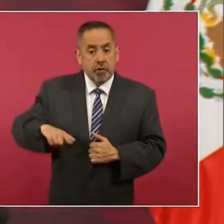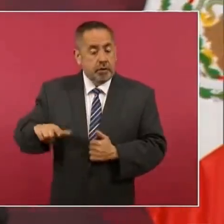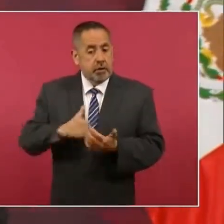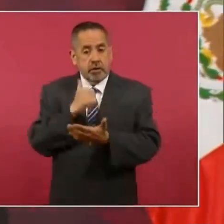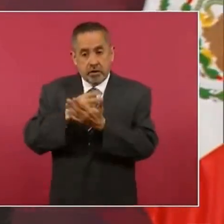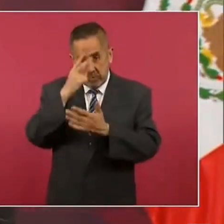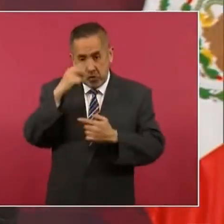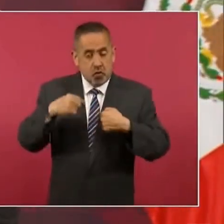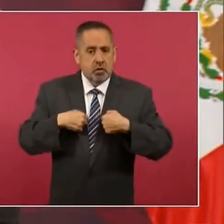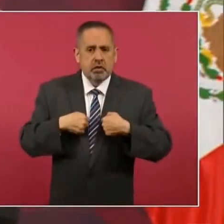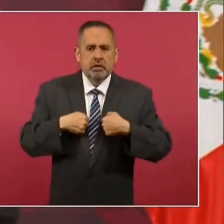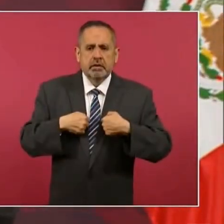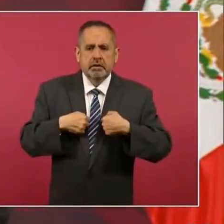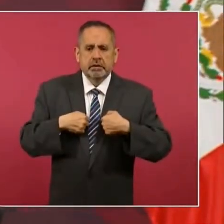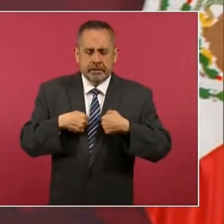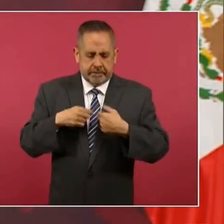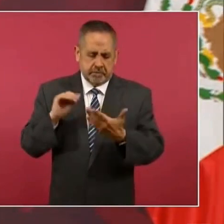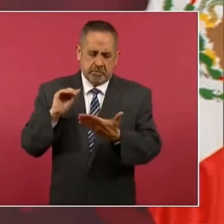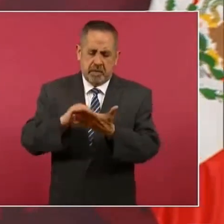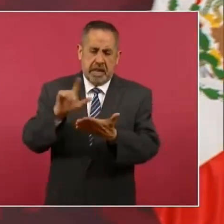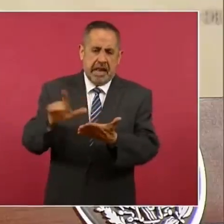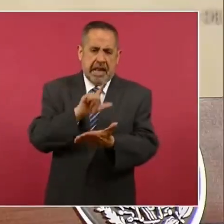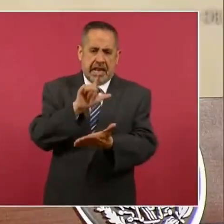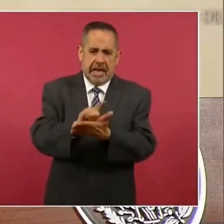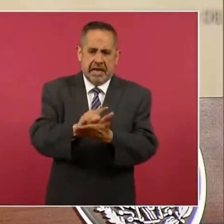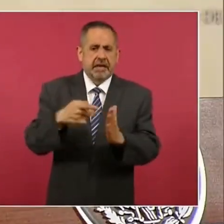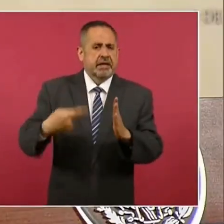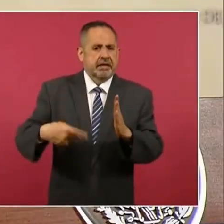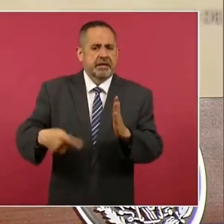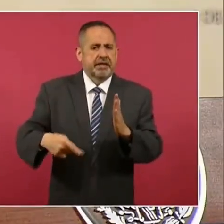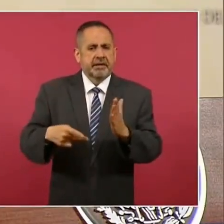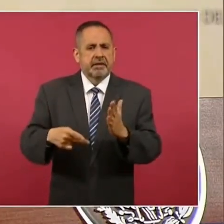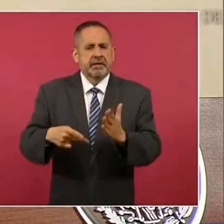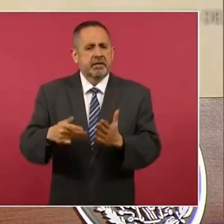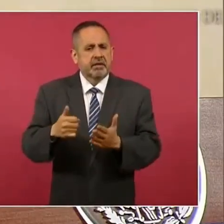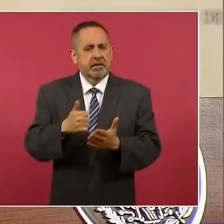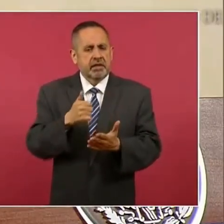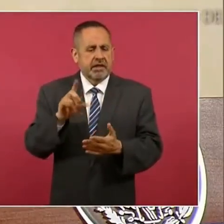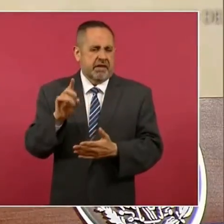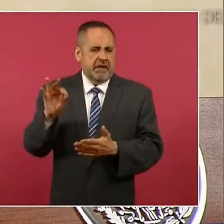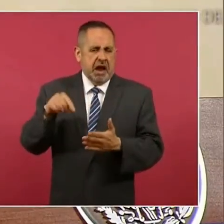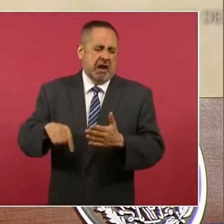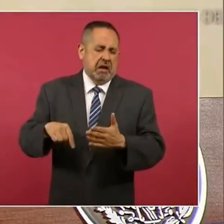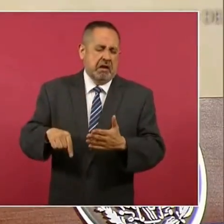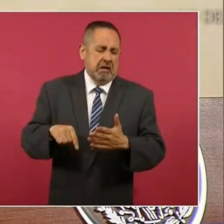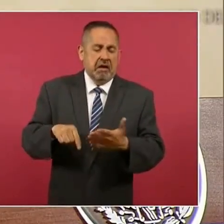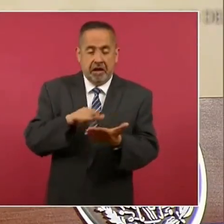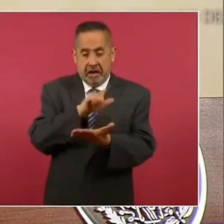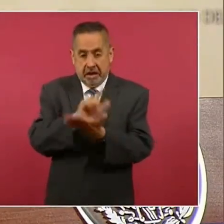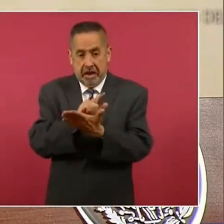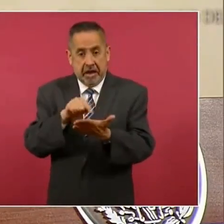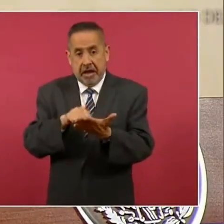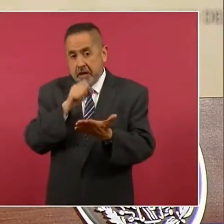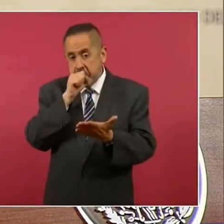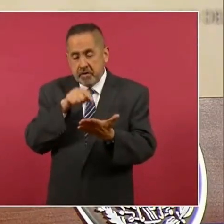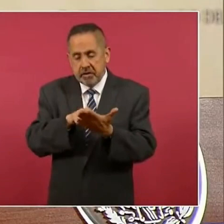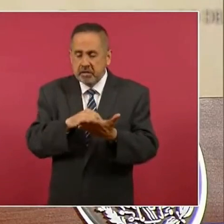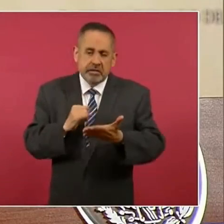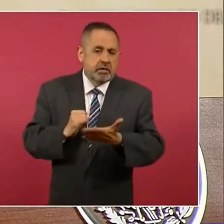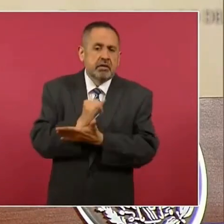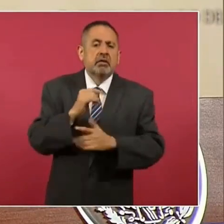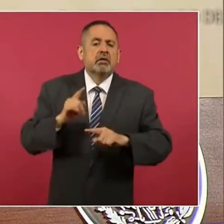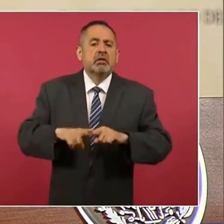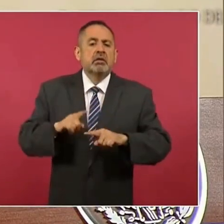dejé una ley en donde se decidió